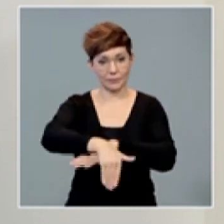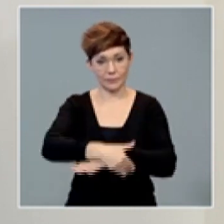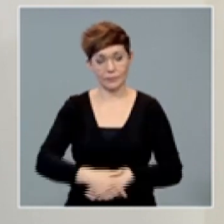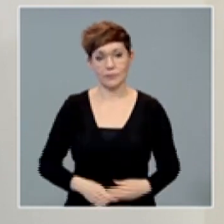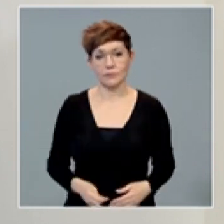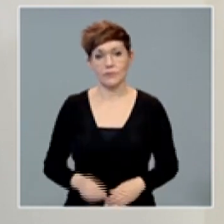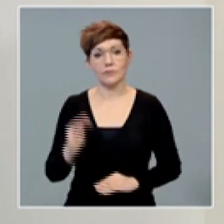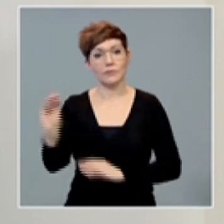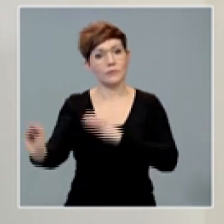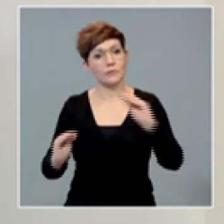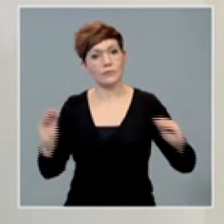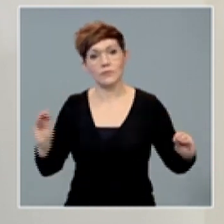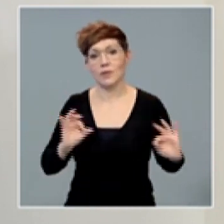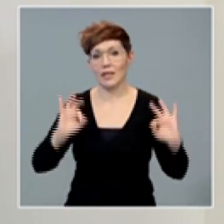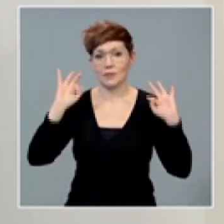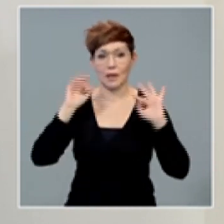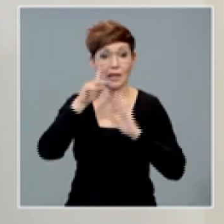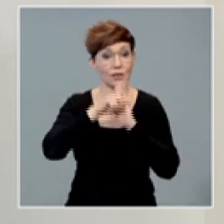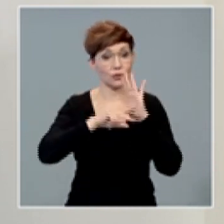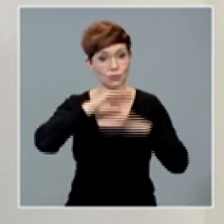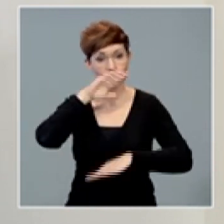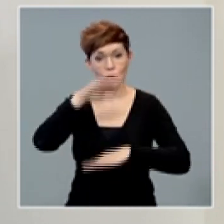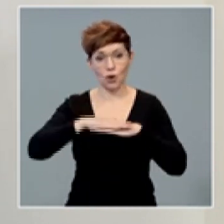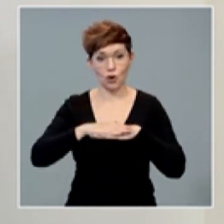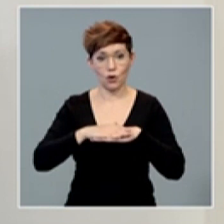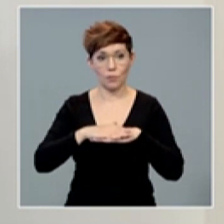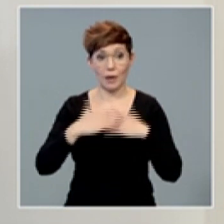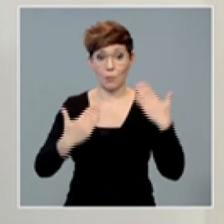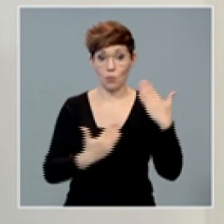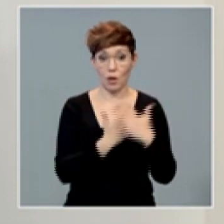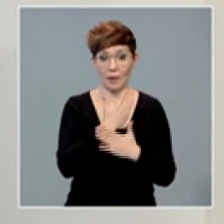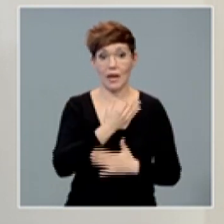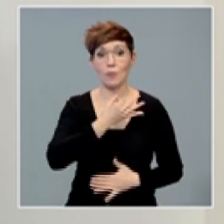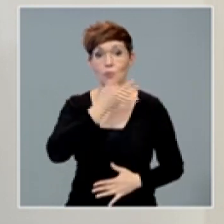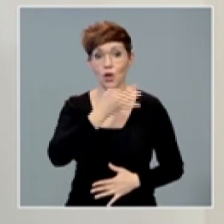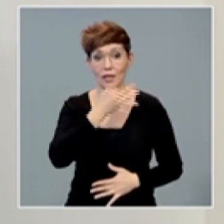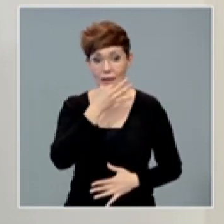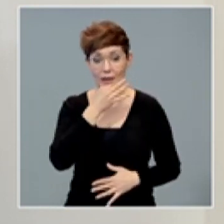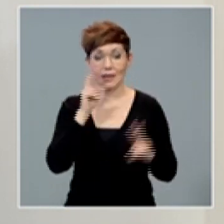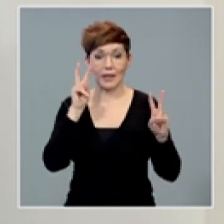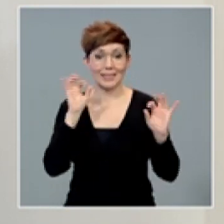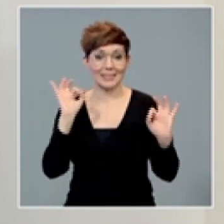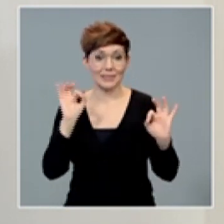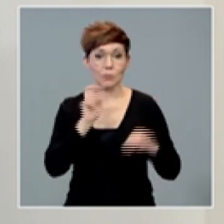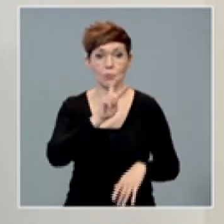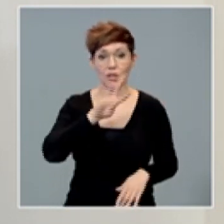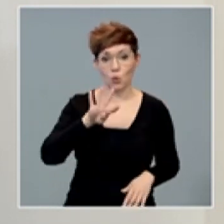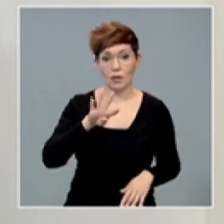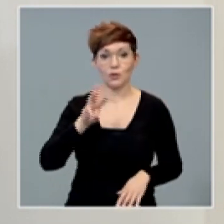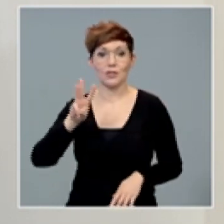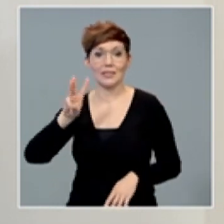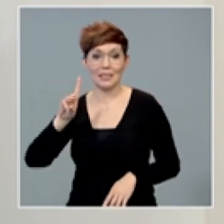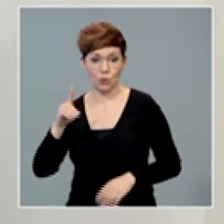Hacemos un llamamiento especial al cumplimiento de las medidas durante la mañana y la tarde de los días 24 y 31.